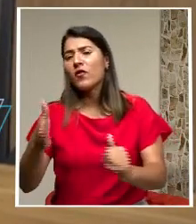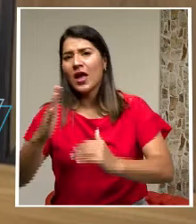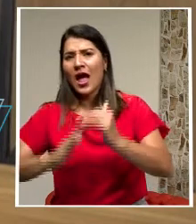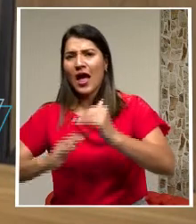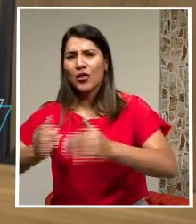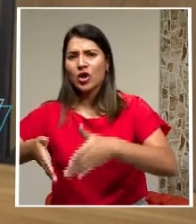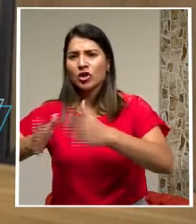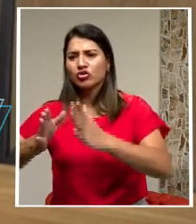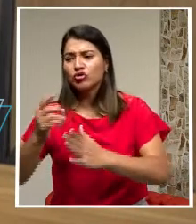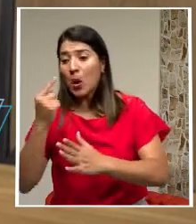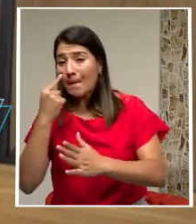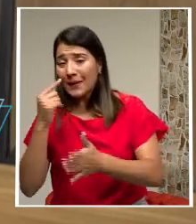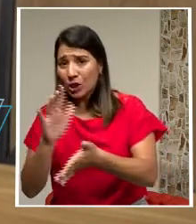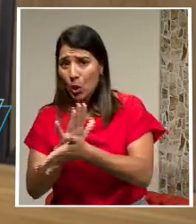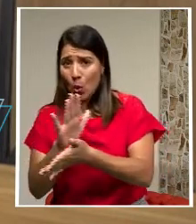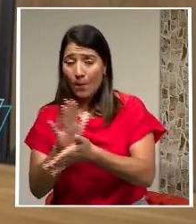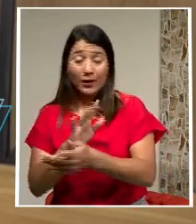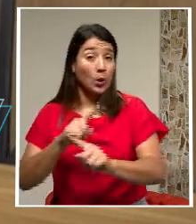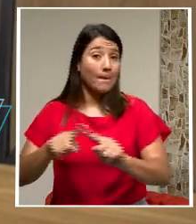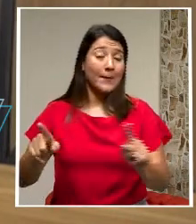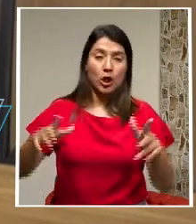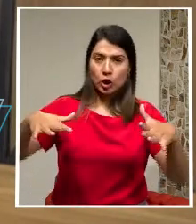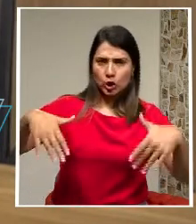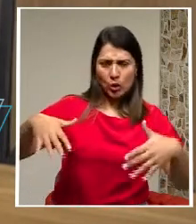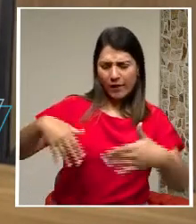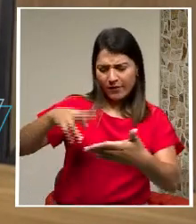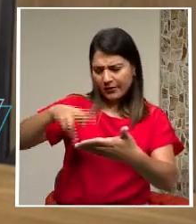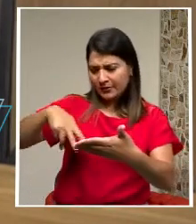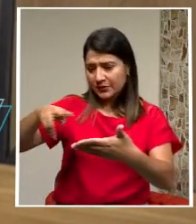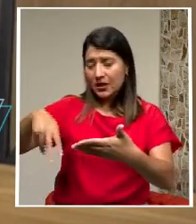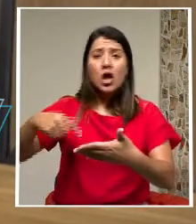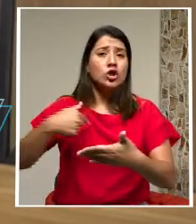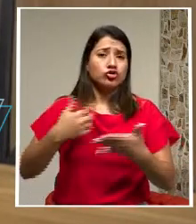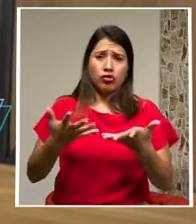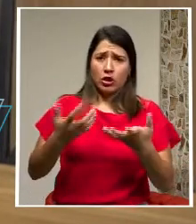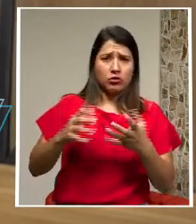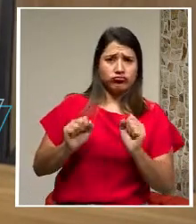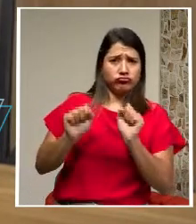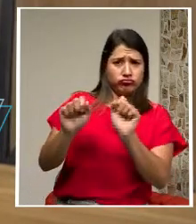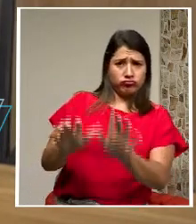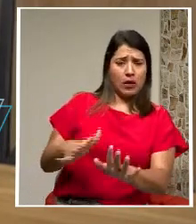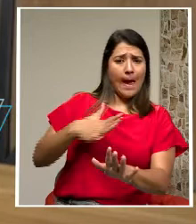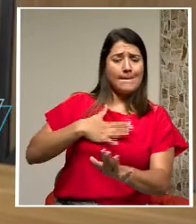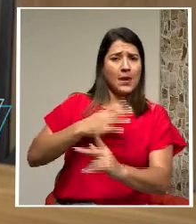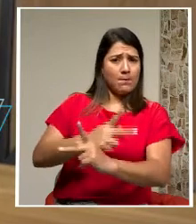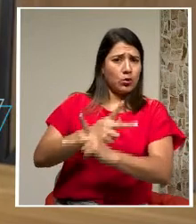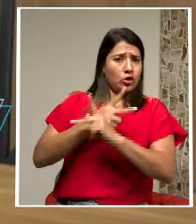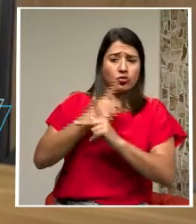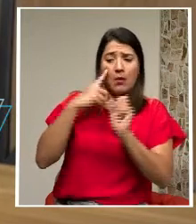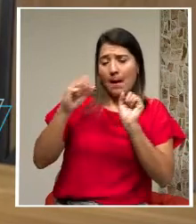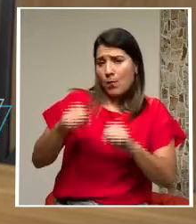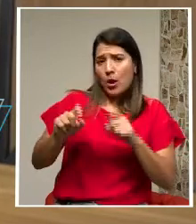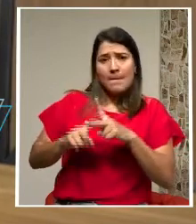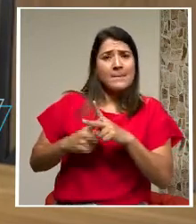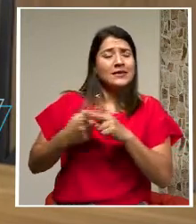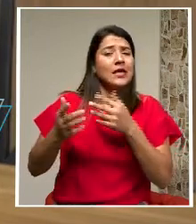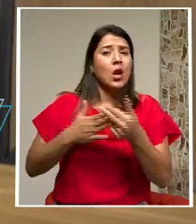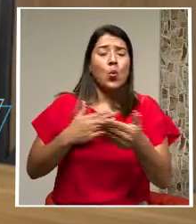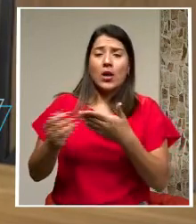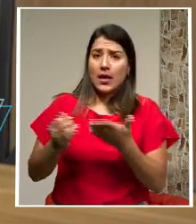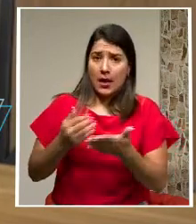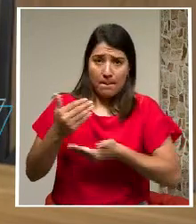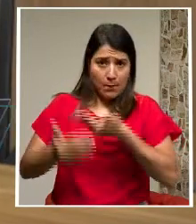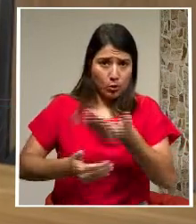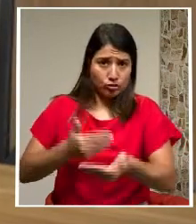revisarla evidentemente esto es lo que busco poder renunciar a la inmunidad para hacer frente a cualquier proceso ese proceso que usted señala